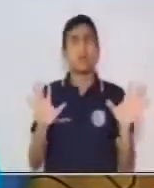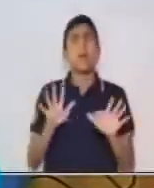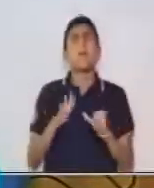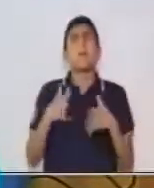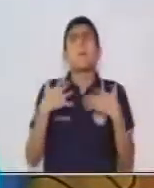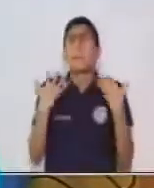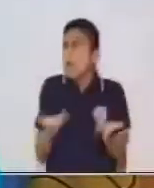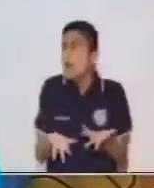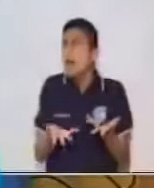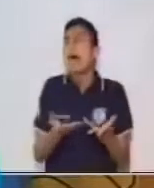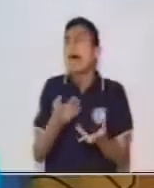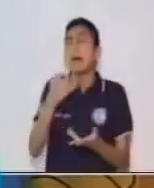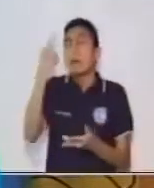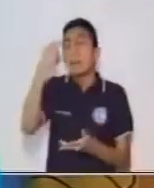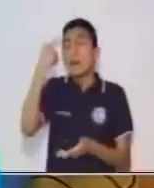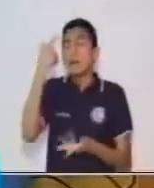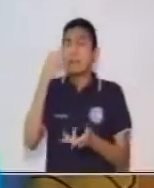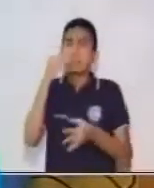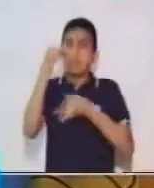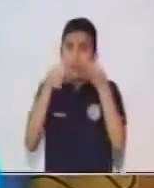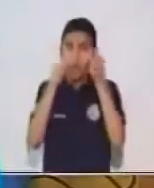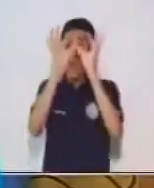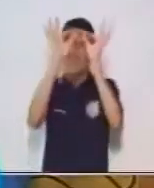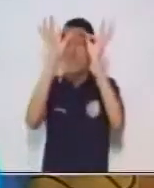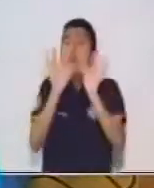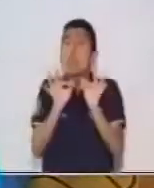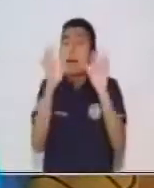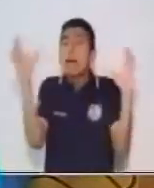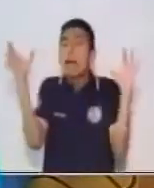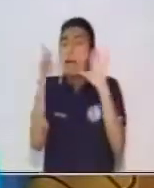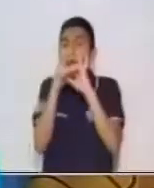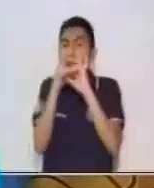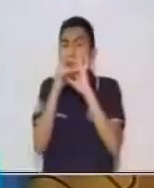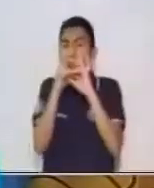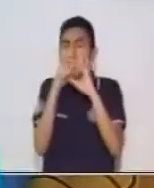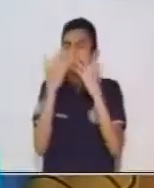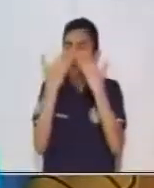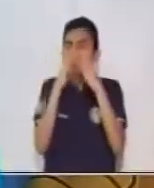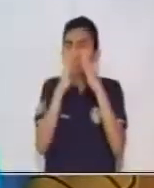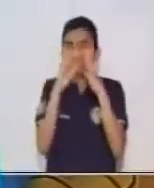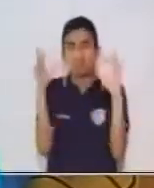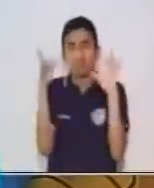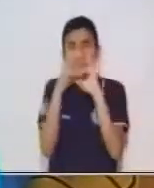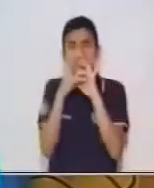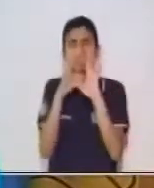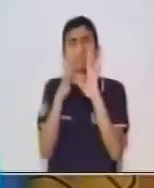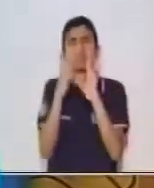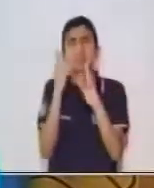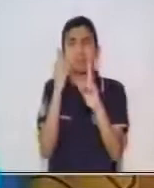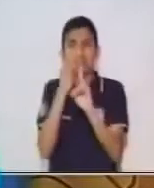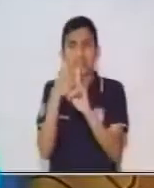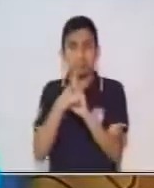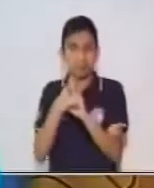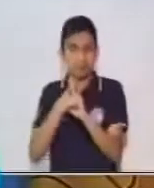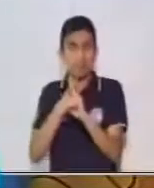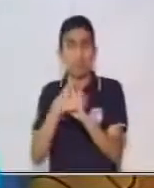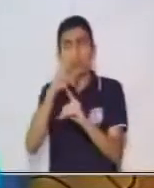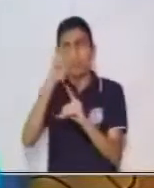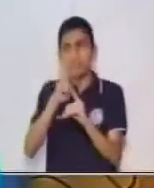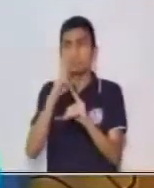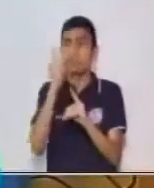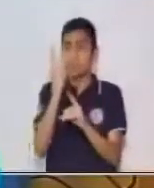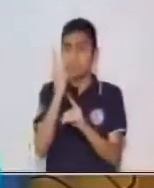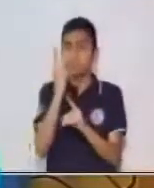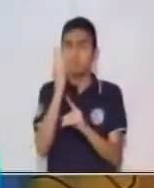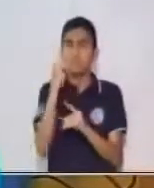decir que de forma general estamos uniendo esta oración compuesta que contiene dos